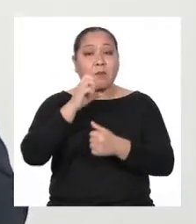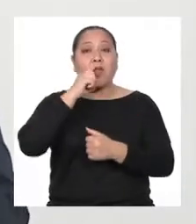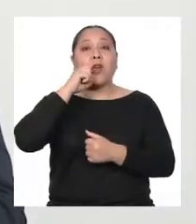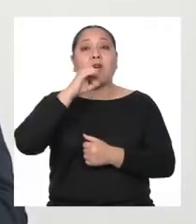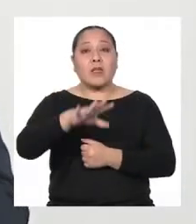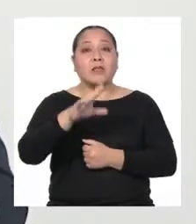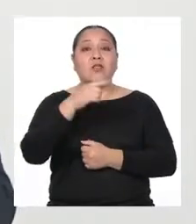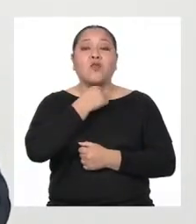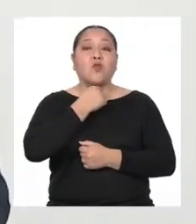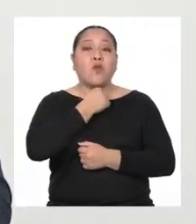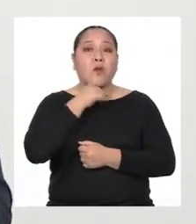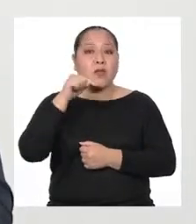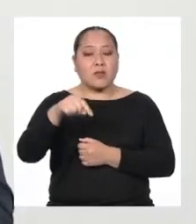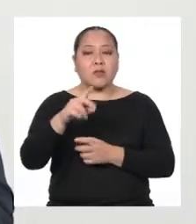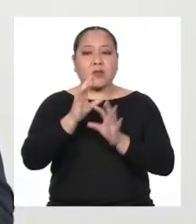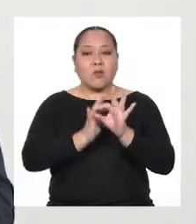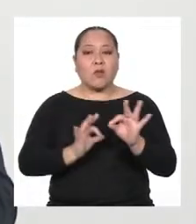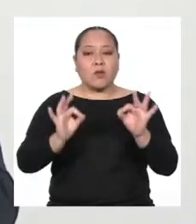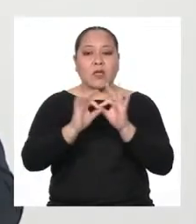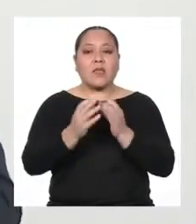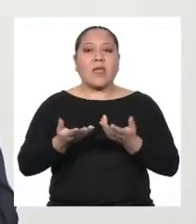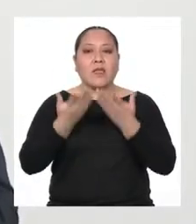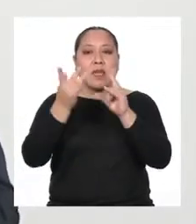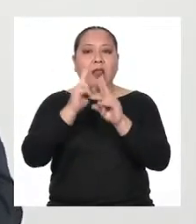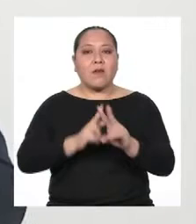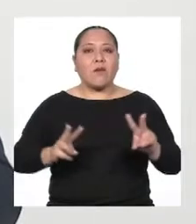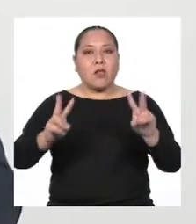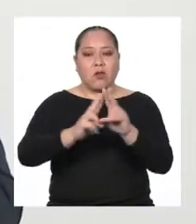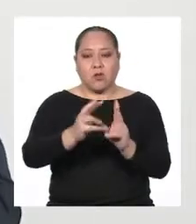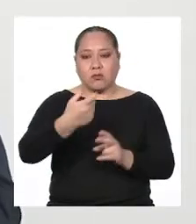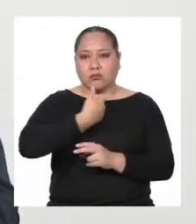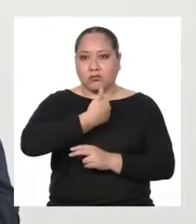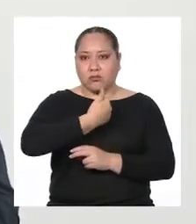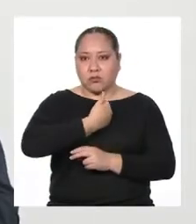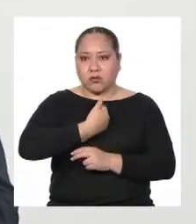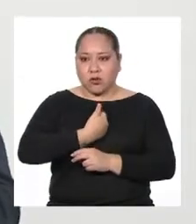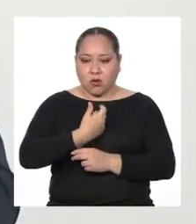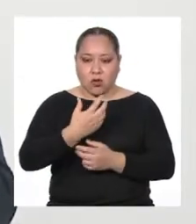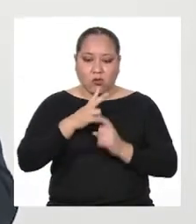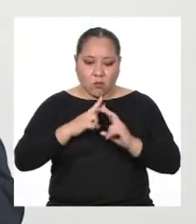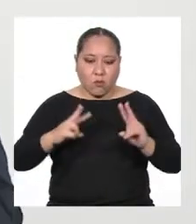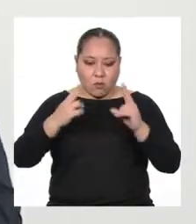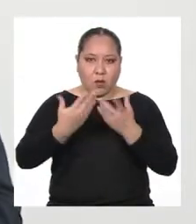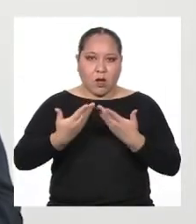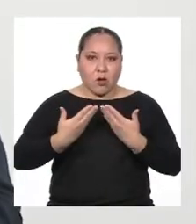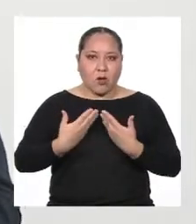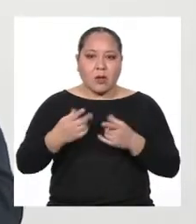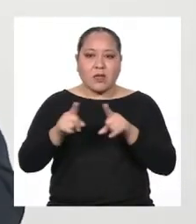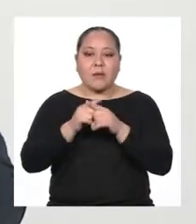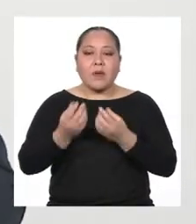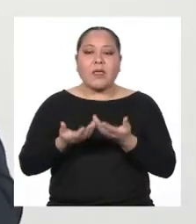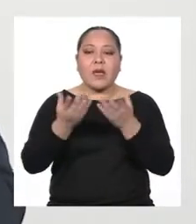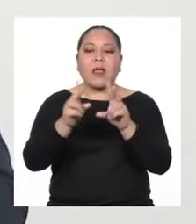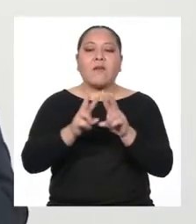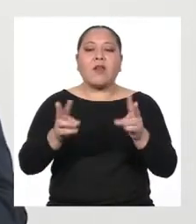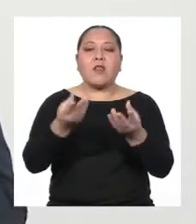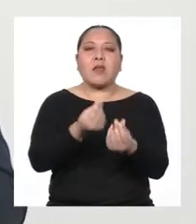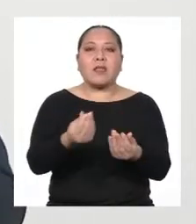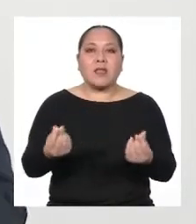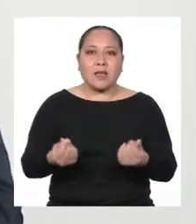por tu abuelo Todo parte de nuestra valoración A nosotros, a nuestra tierra y a quienes somos Les